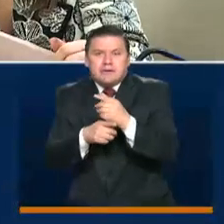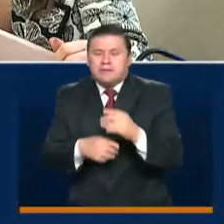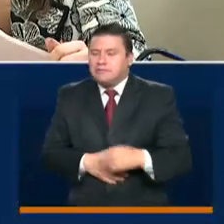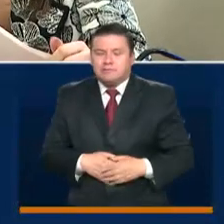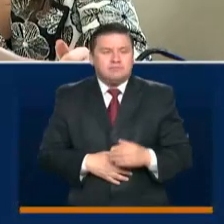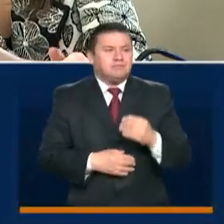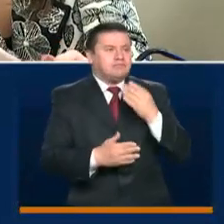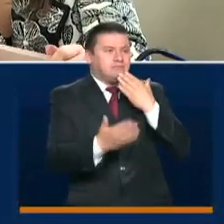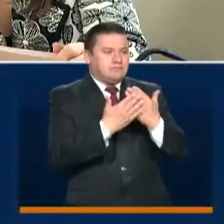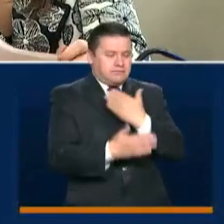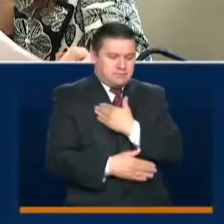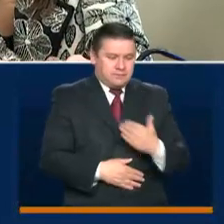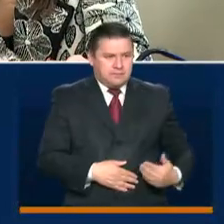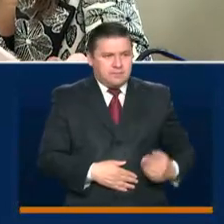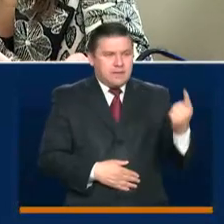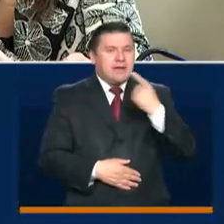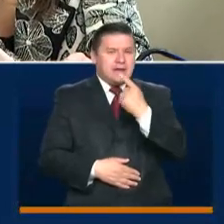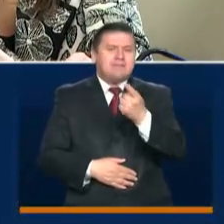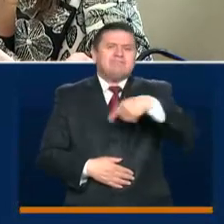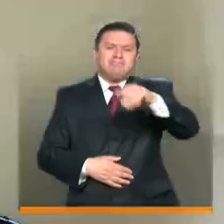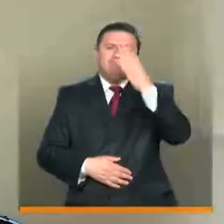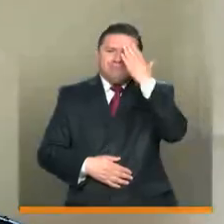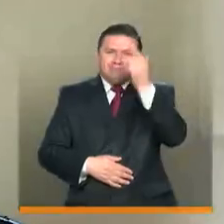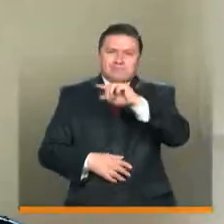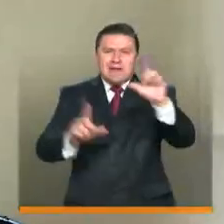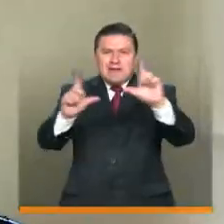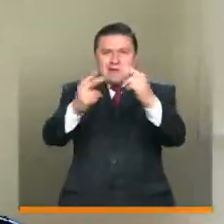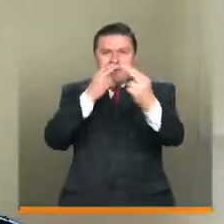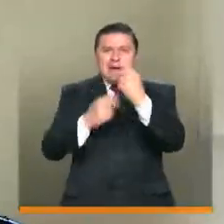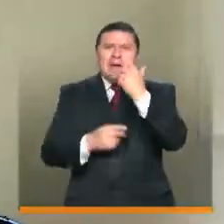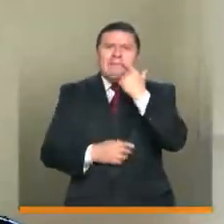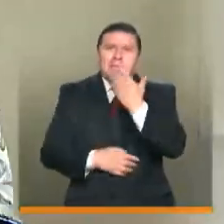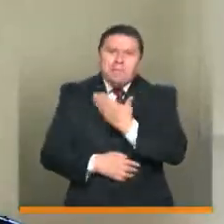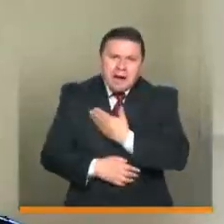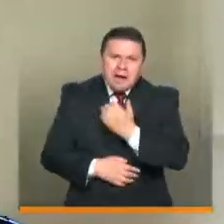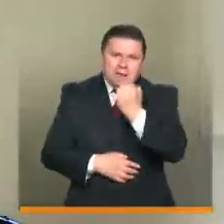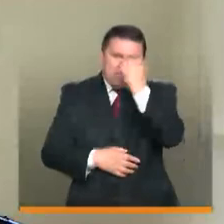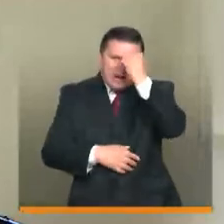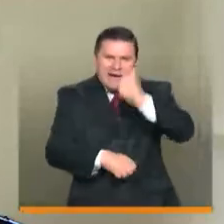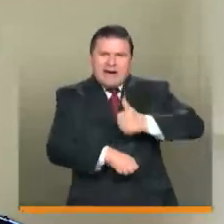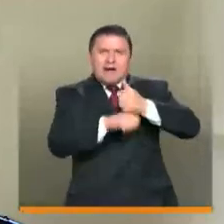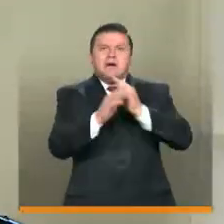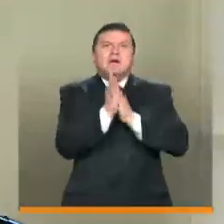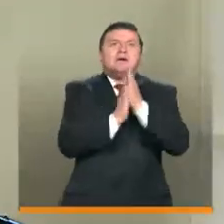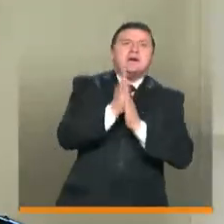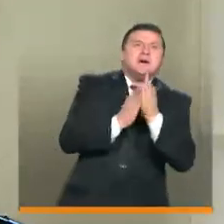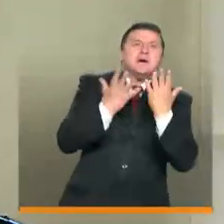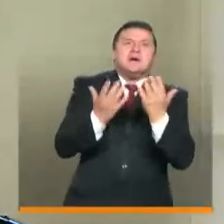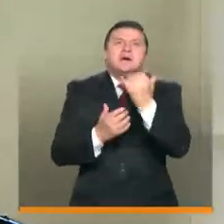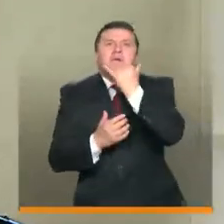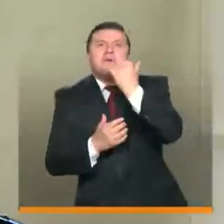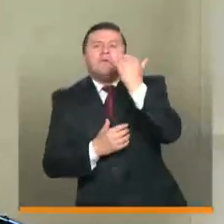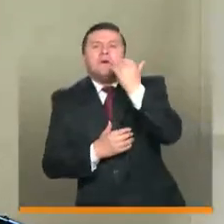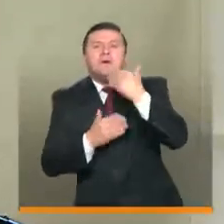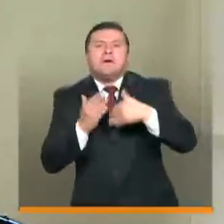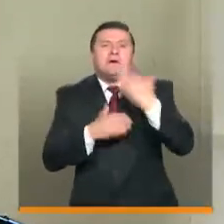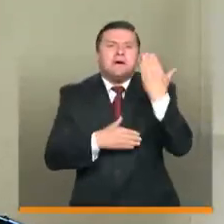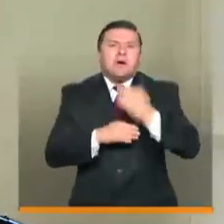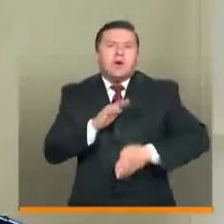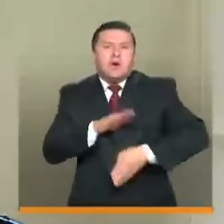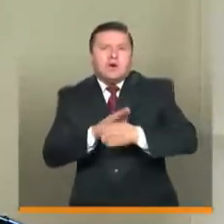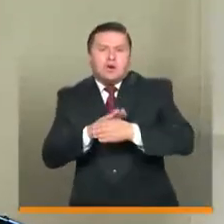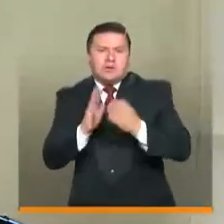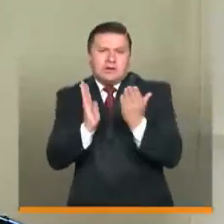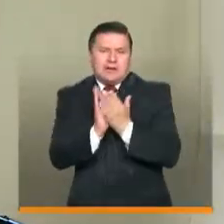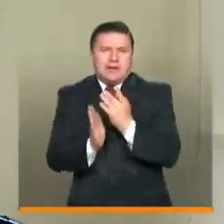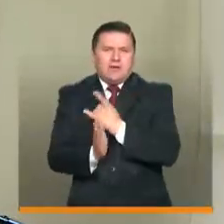Gracias, presidente. Como usted dice, yo sé que muchos de los televidentes, padres, maestros, rectores, estaban muy ansiosos por entender cómo sería la continuidad